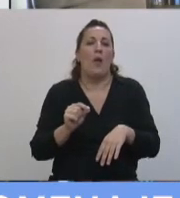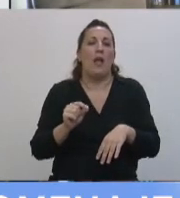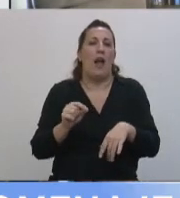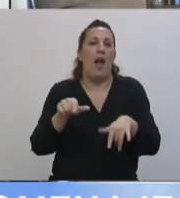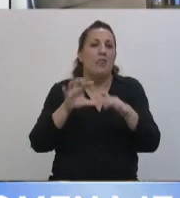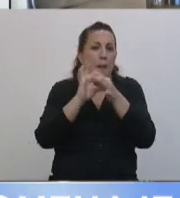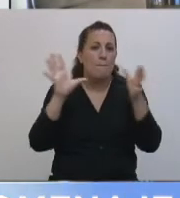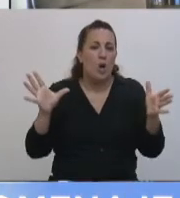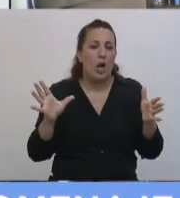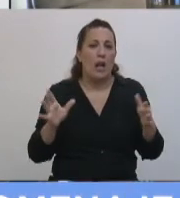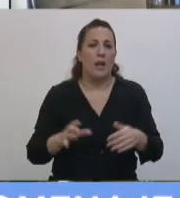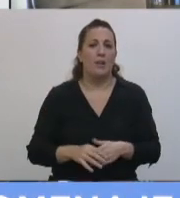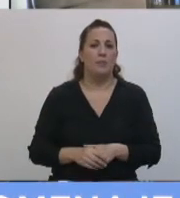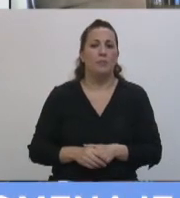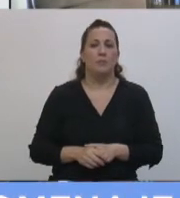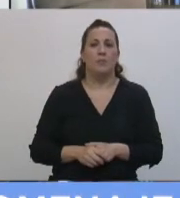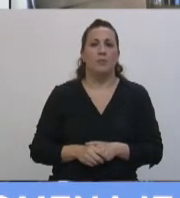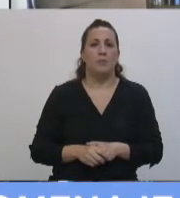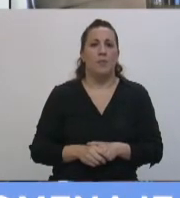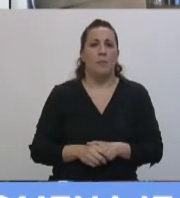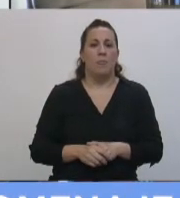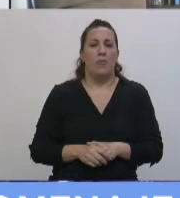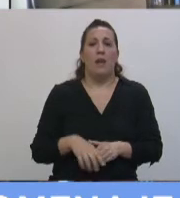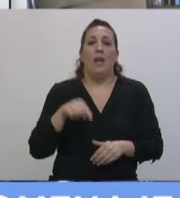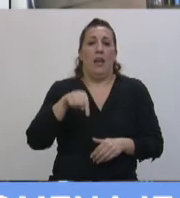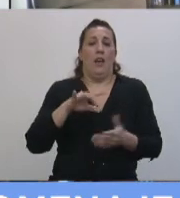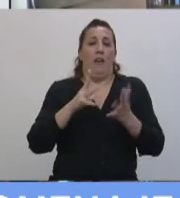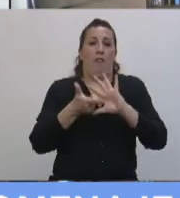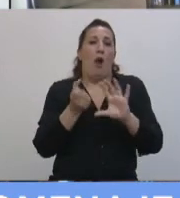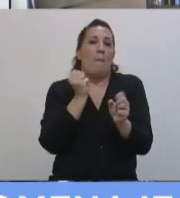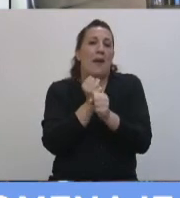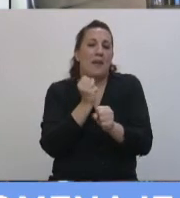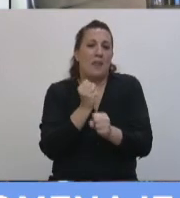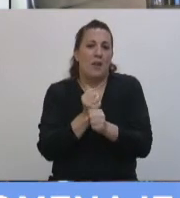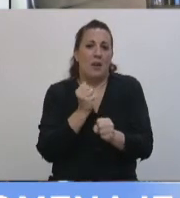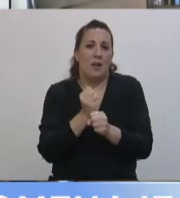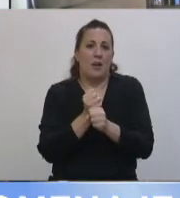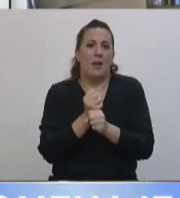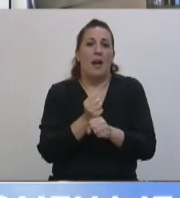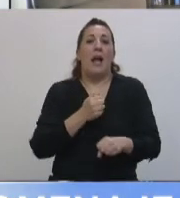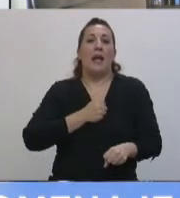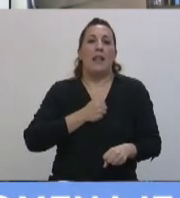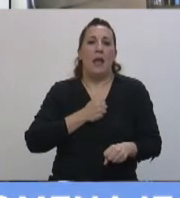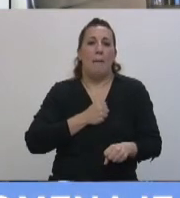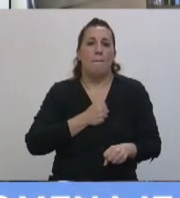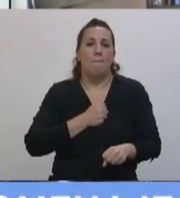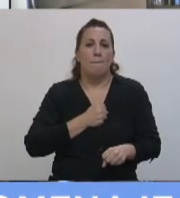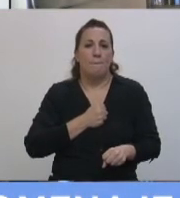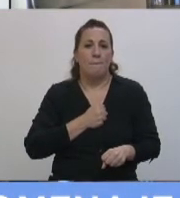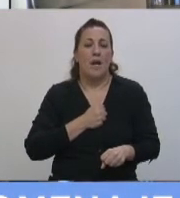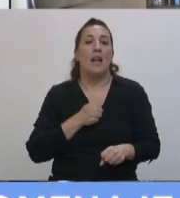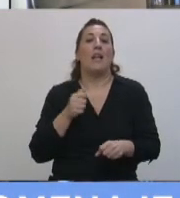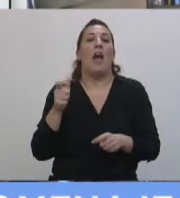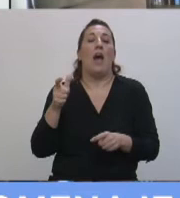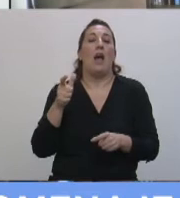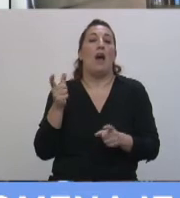Y miríamos la teniendo toda su vida en este tipo de tarea, incluso volvió a Catamarca, era diputada